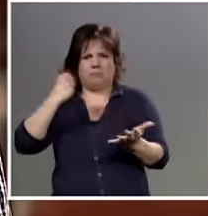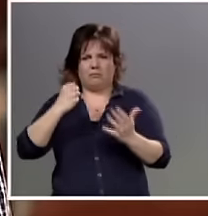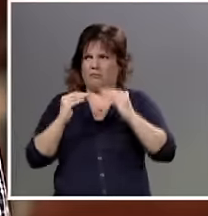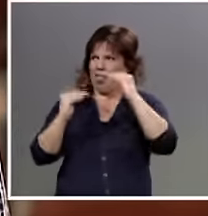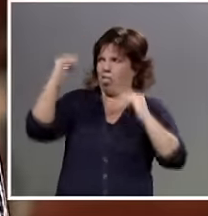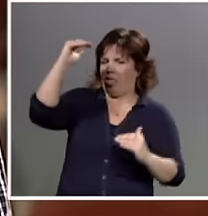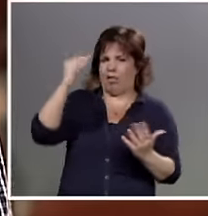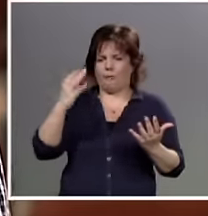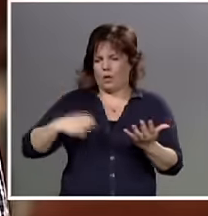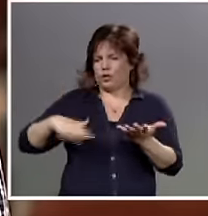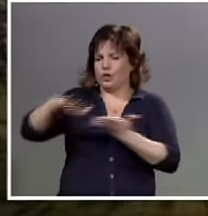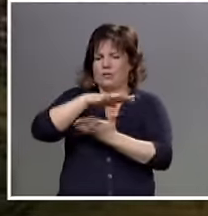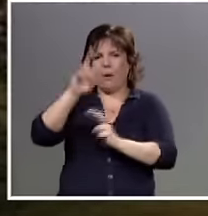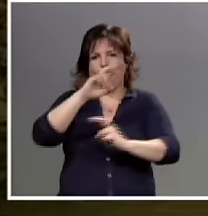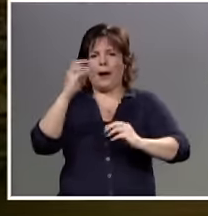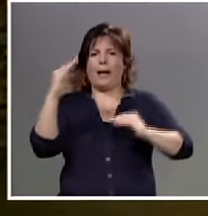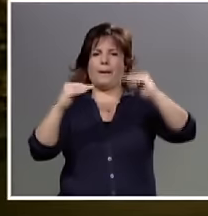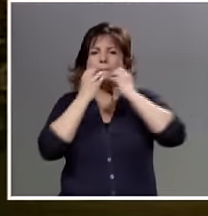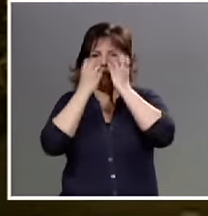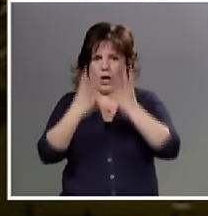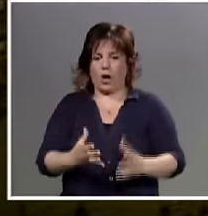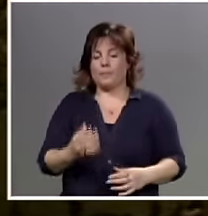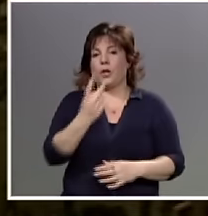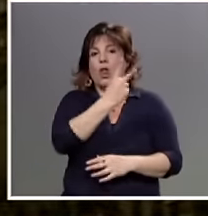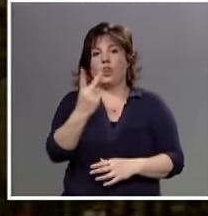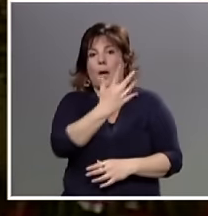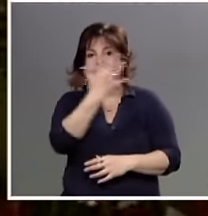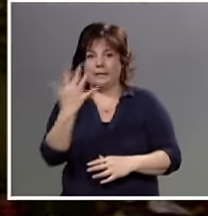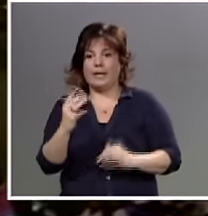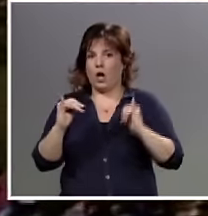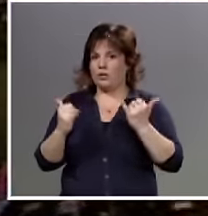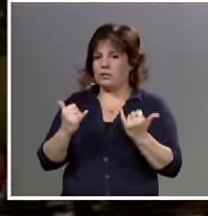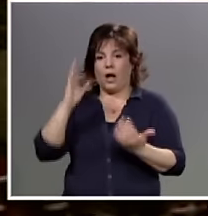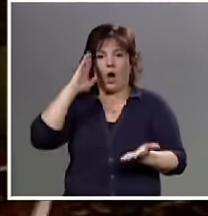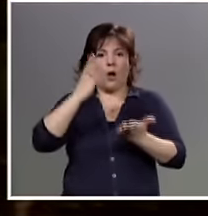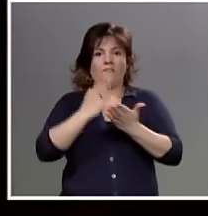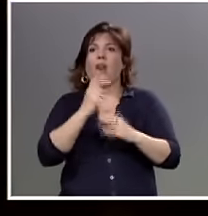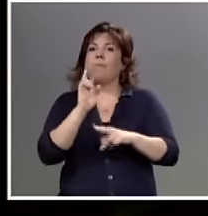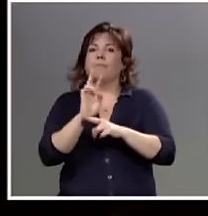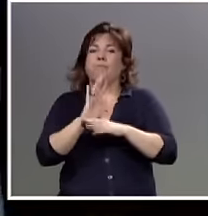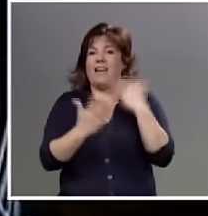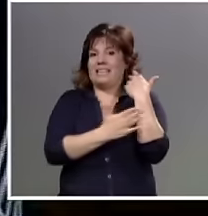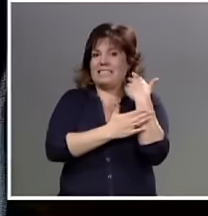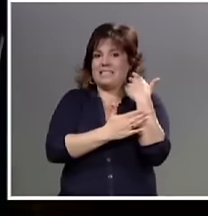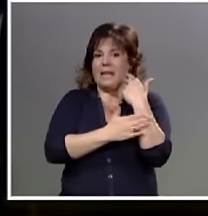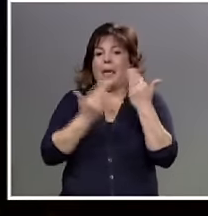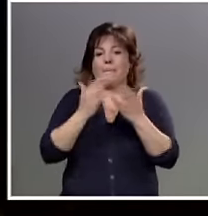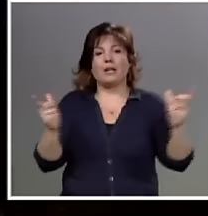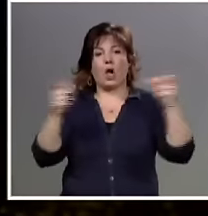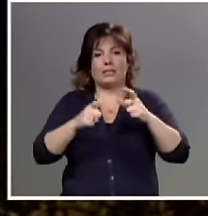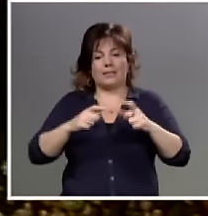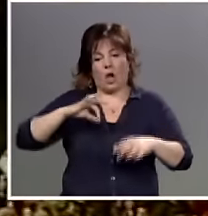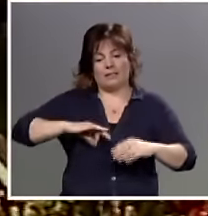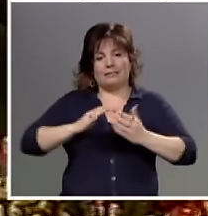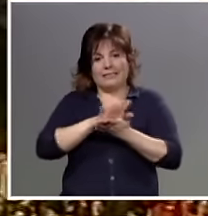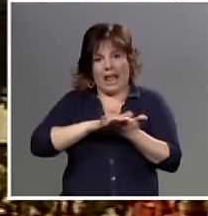hacia una sociedad mejor. En 2005, con el ascenso de un gobierno de izquierda, se reinstalan los consejos de salarios y